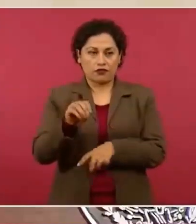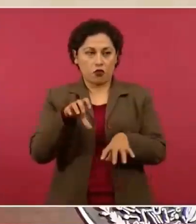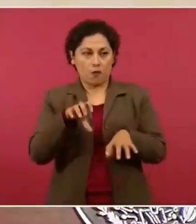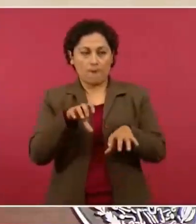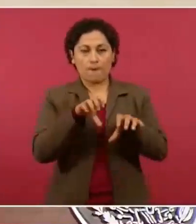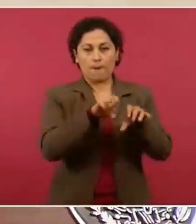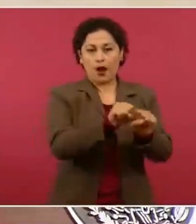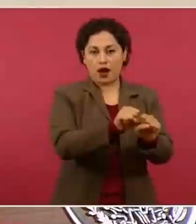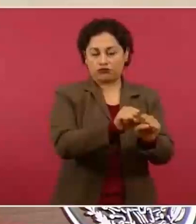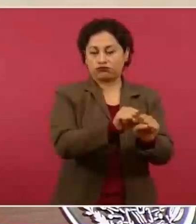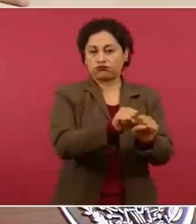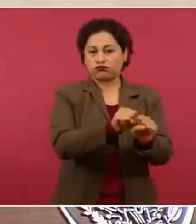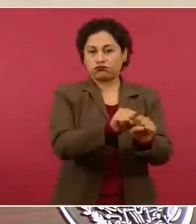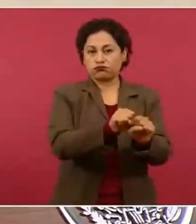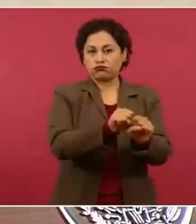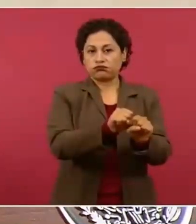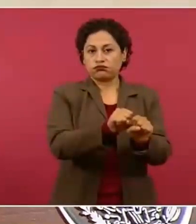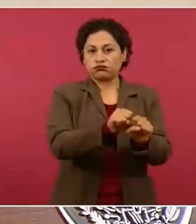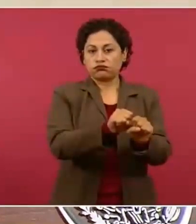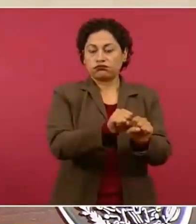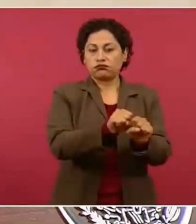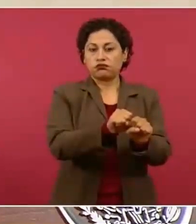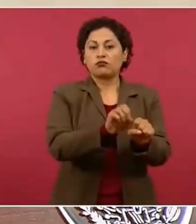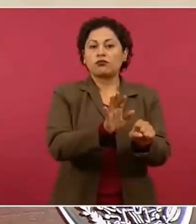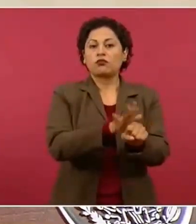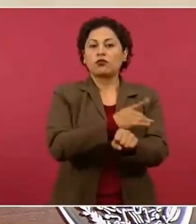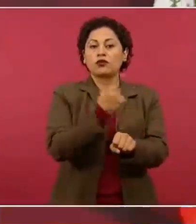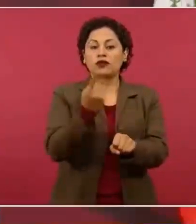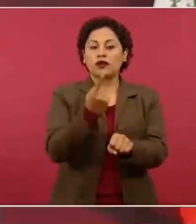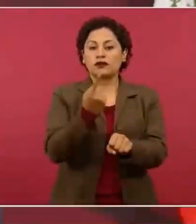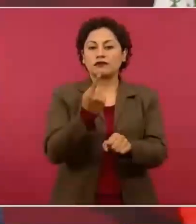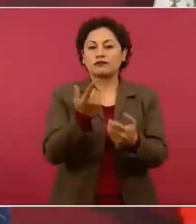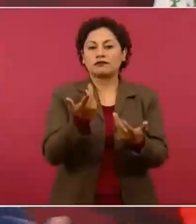fue porque venía el presidente Valle.